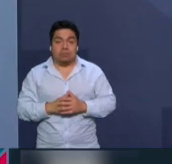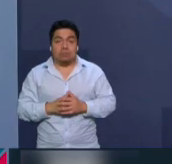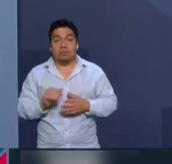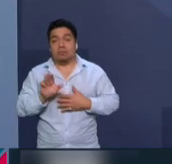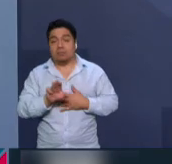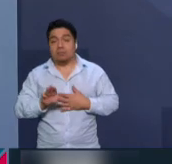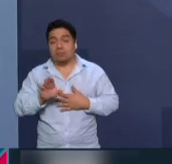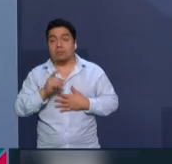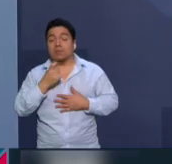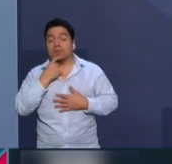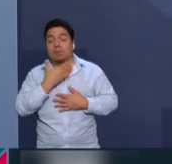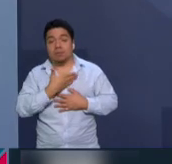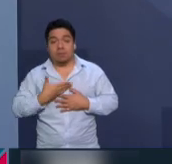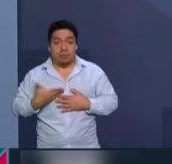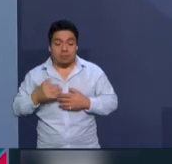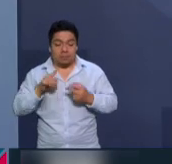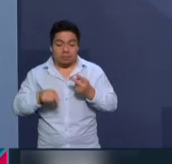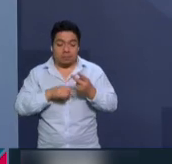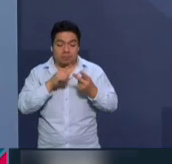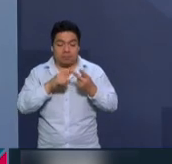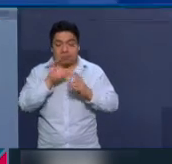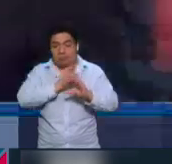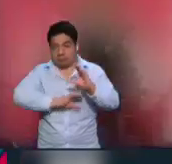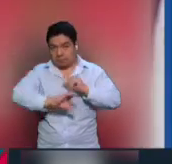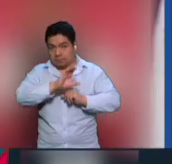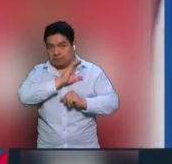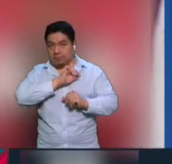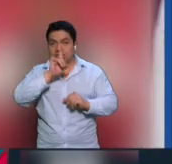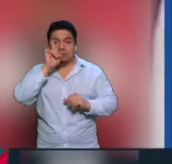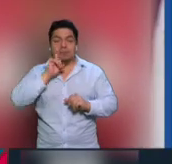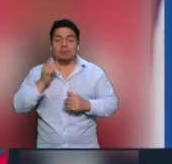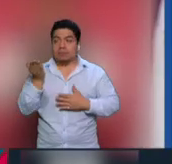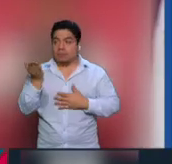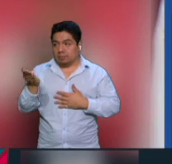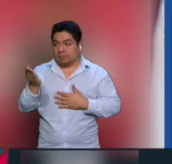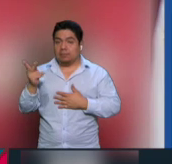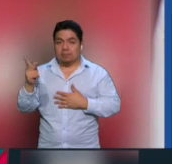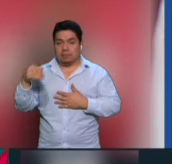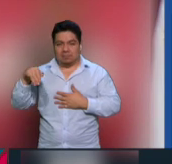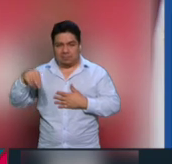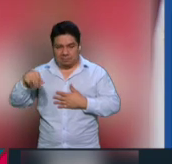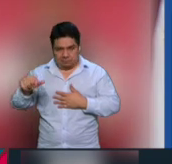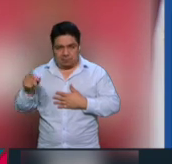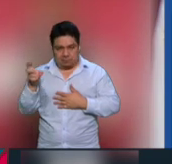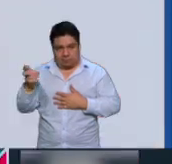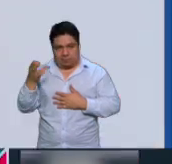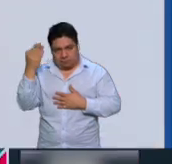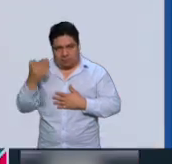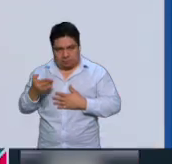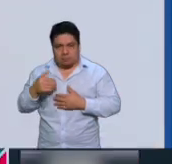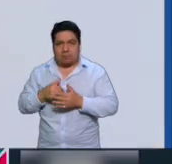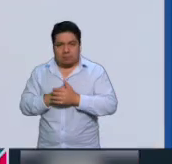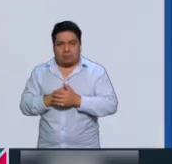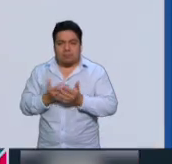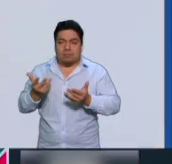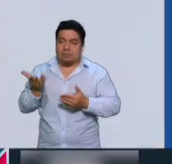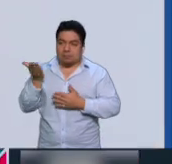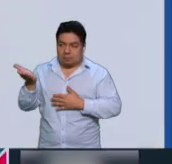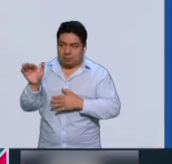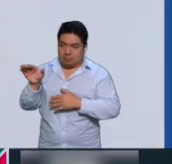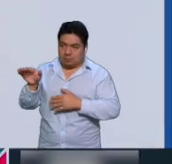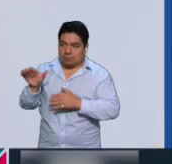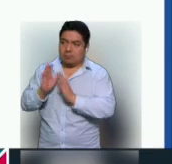este miércoles, el presidente López Obrador y la presidente electa Claudia Sheinbaum pidieron a la ministra presidenta de la Suprema Corte de Justicia de la Nación, Norma Piña,